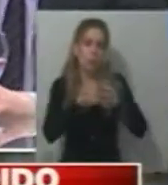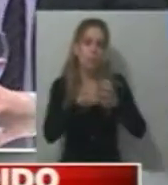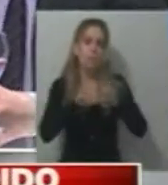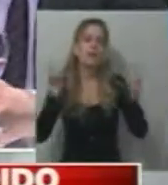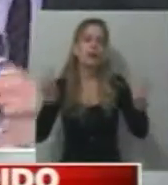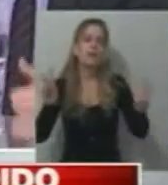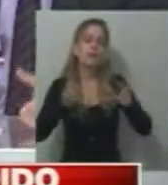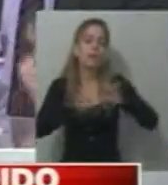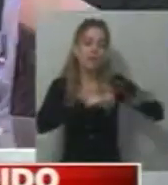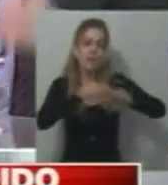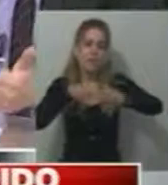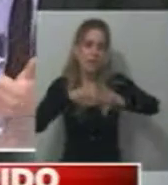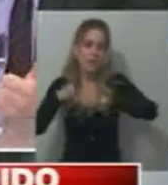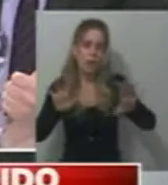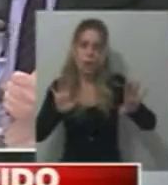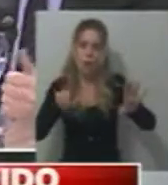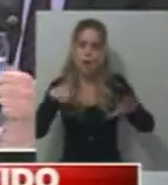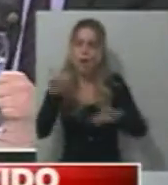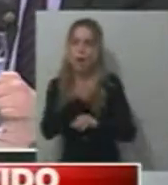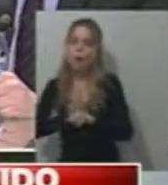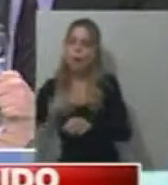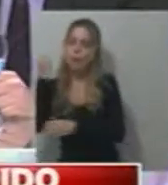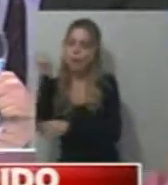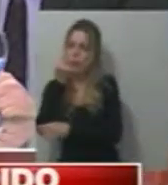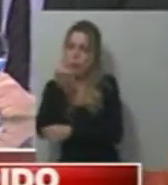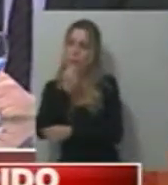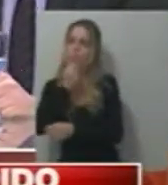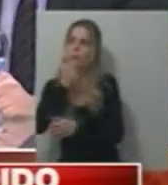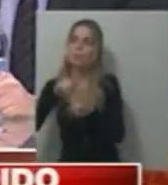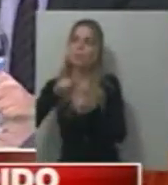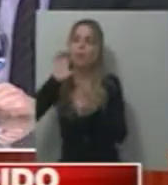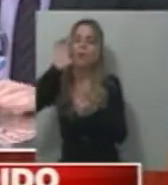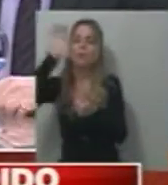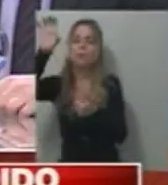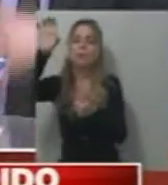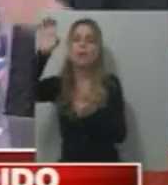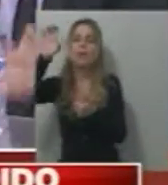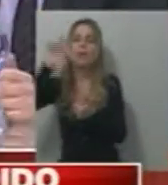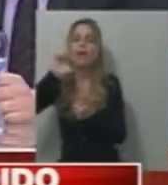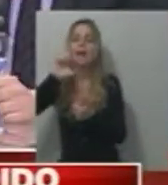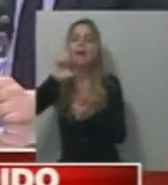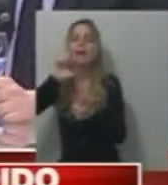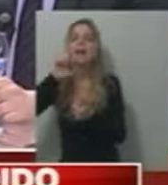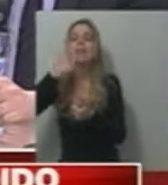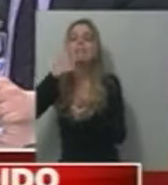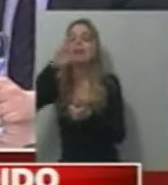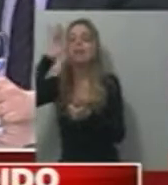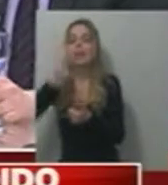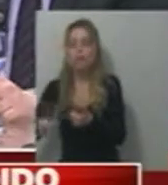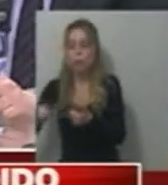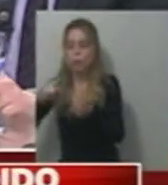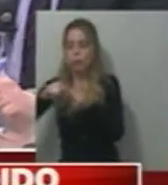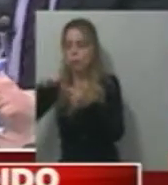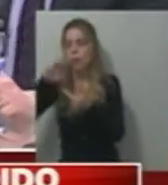muy importantes, Caso Daniel Peralta de Santa Cruz, Das Neves, Felipe Solá, Jorge Busti, Carlos